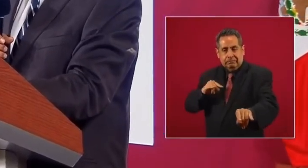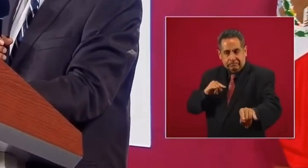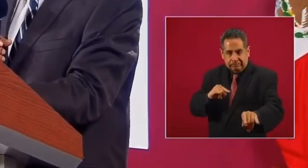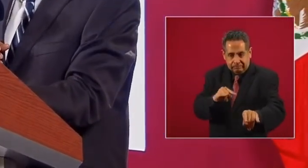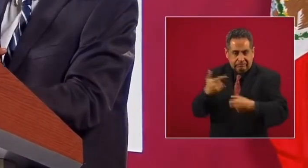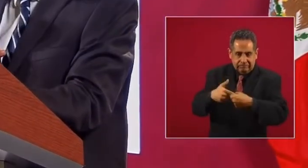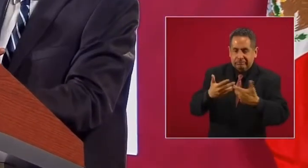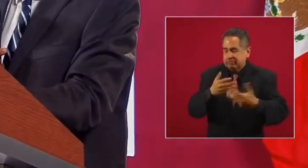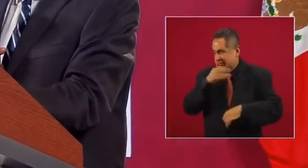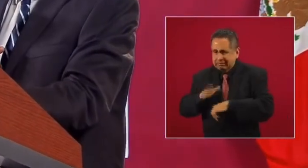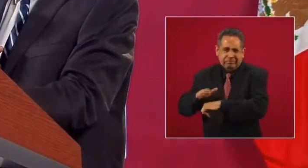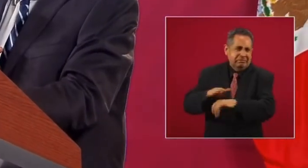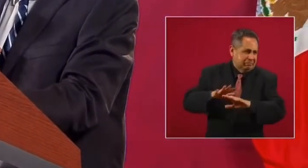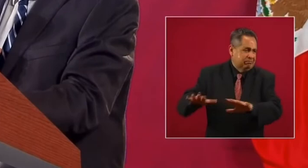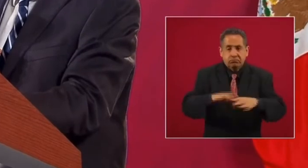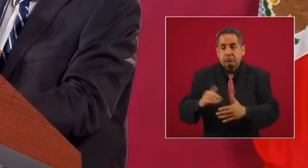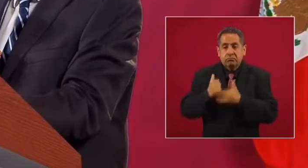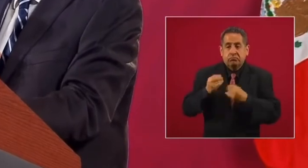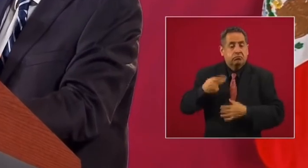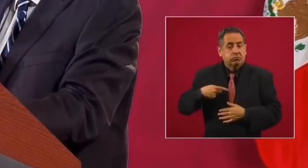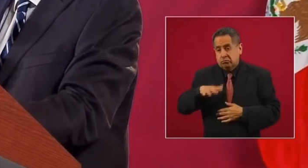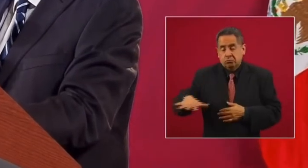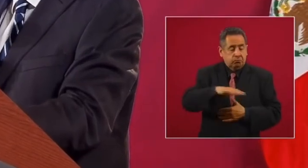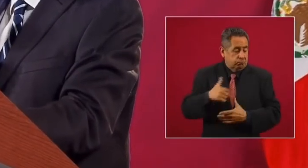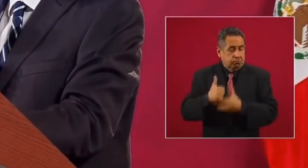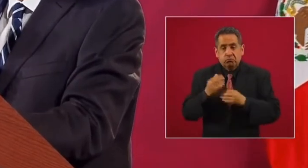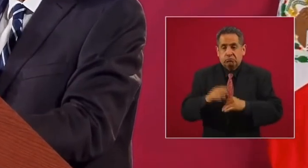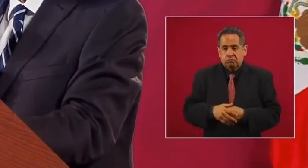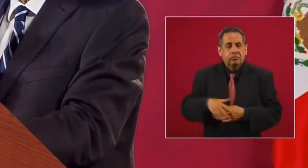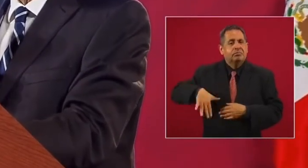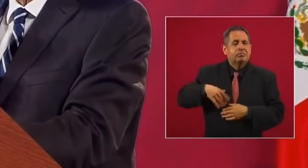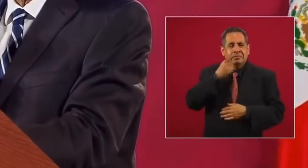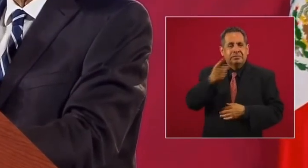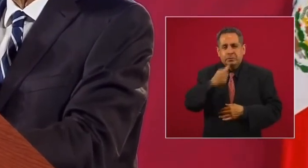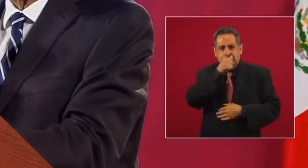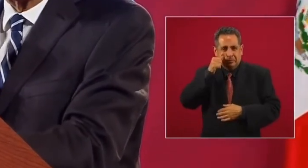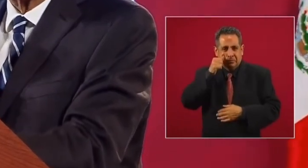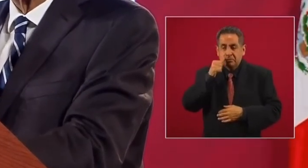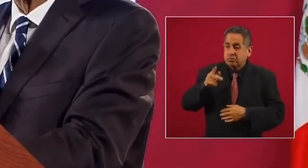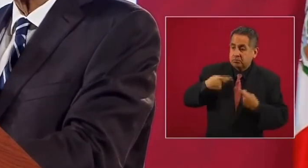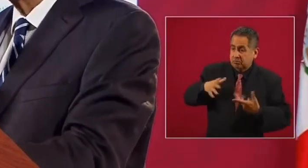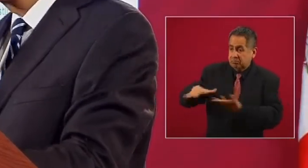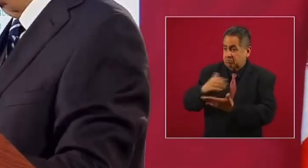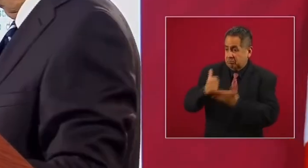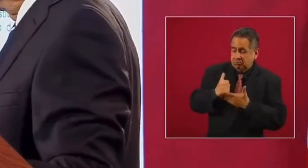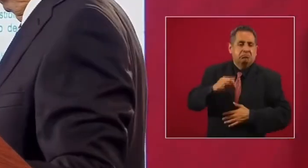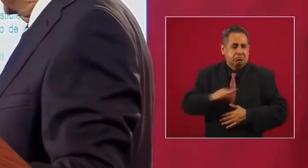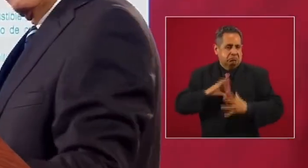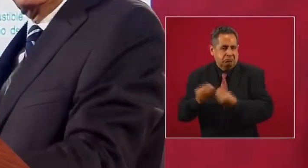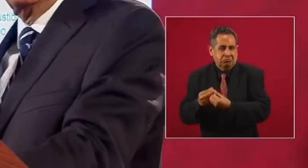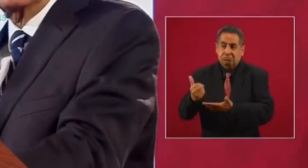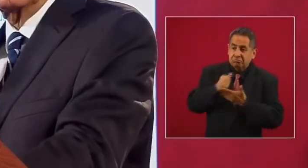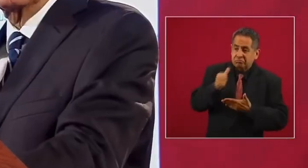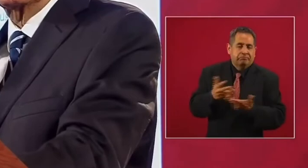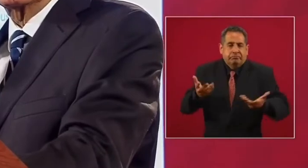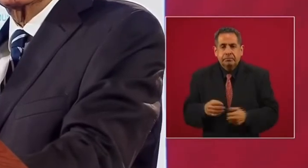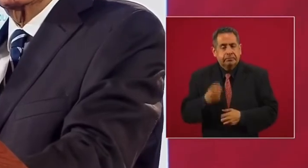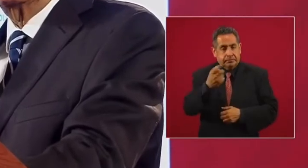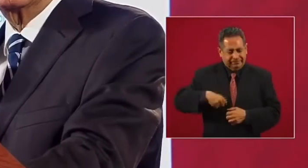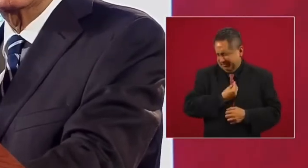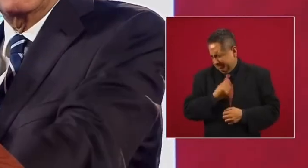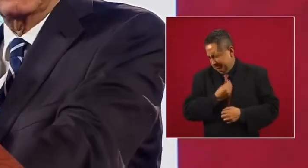le informamos a la gente, nos ayudó mucho el apoyo del pueblo, como decía Presidente Cuales, con el pueblo todo, sin el pueblo nada, resistimos,